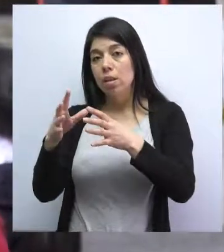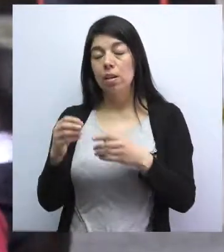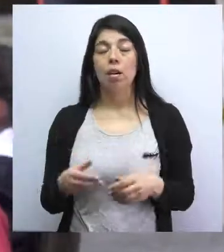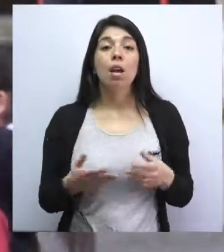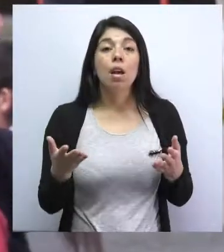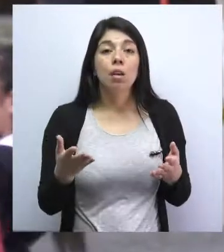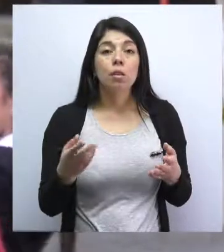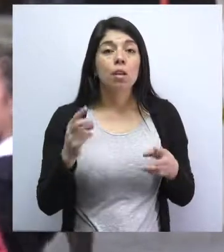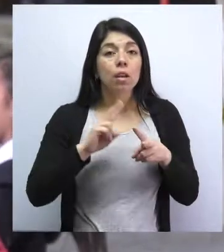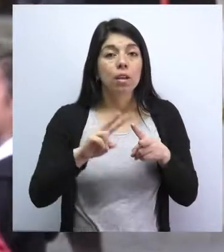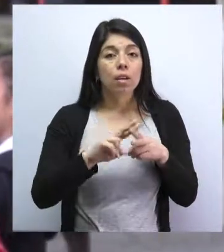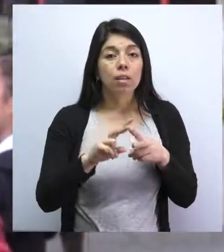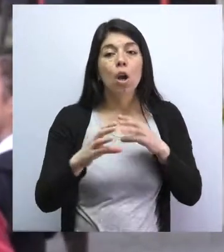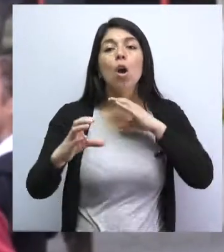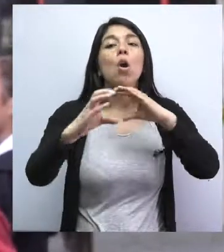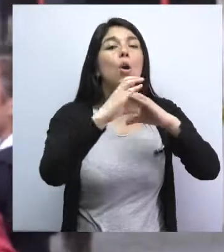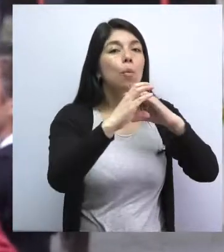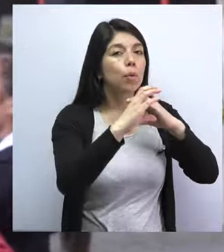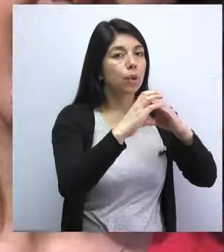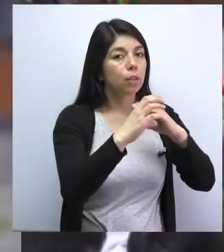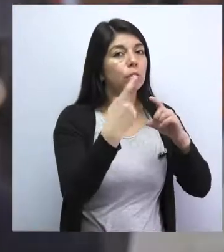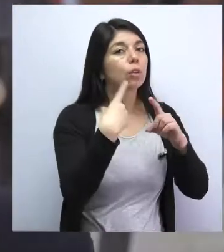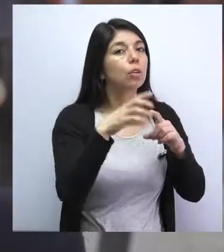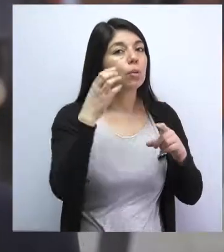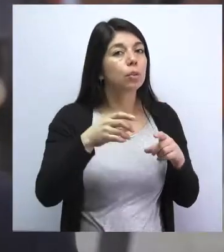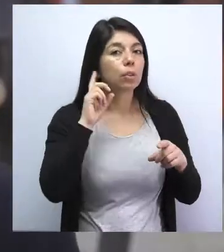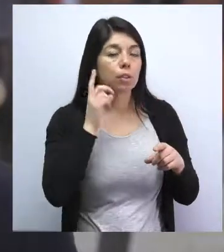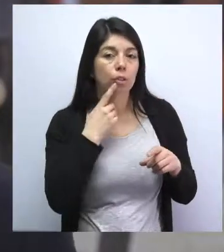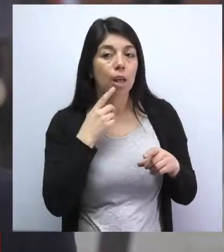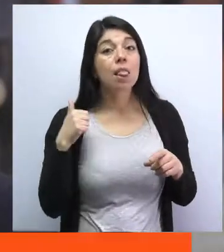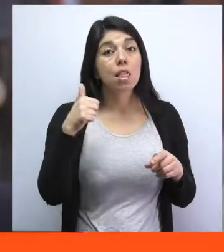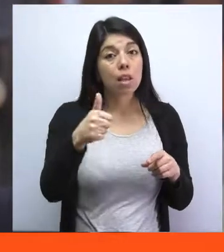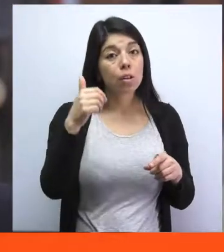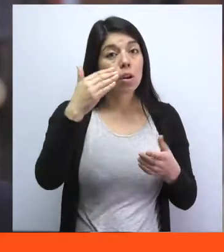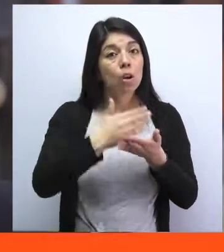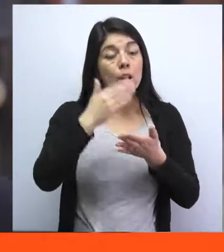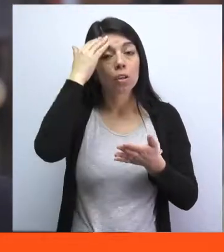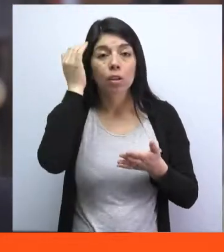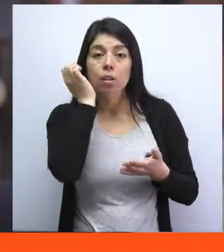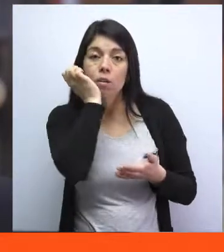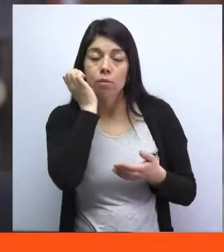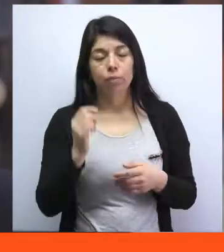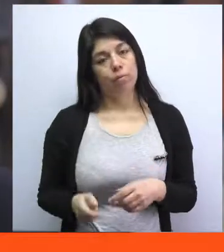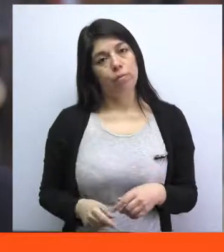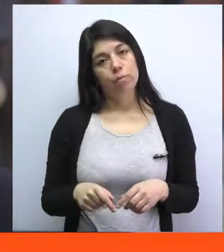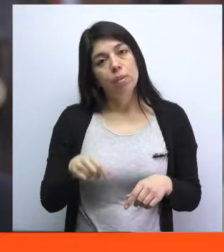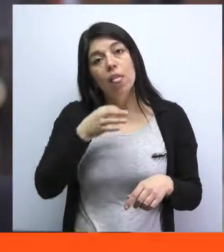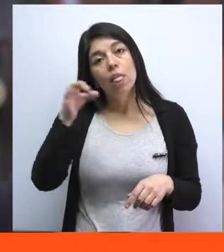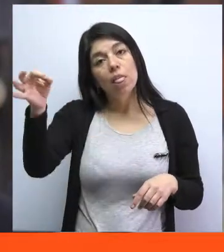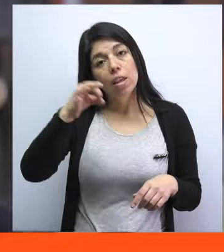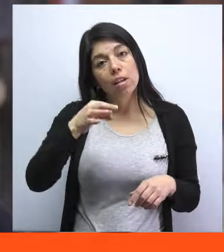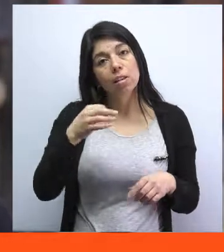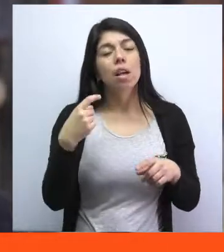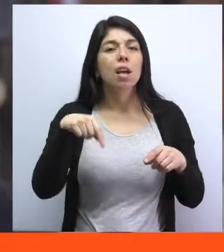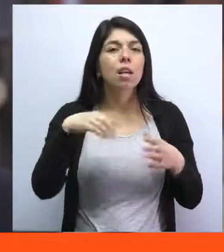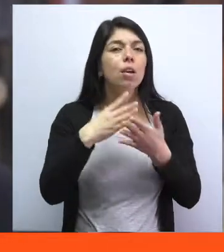comunicación con personas sordas que tiene la comuna. Nuestro colegio como está abierto a todos los niños de Chile, tenemos alumnos con